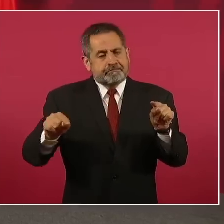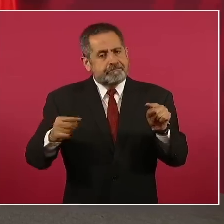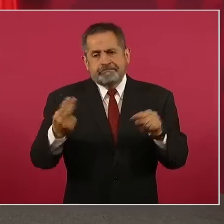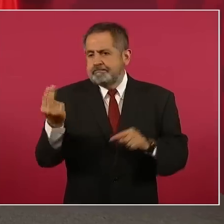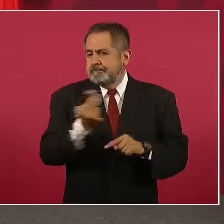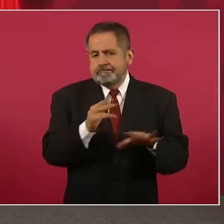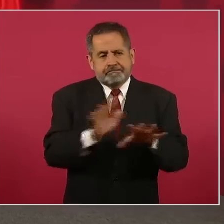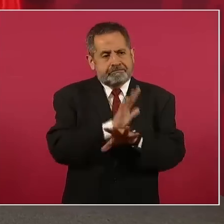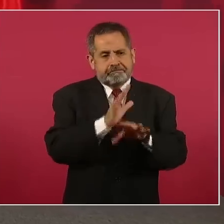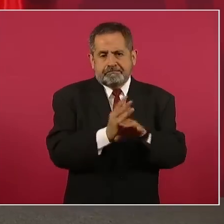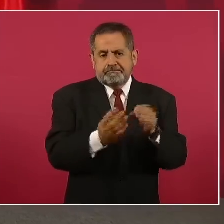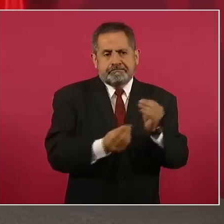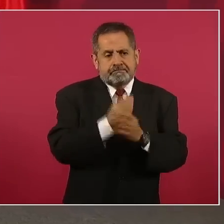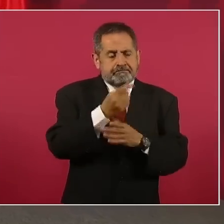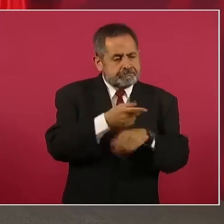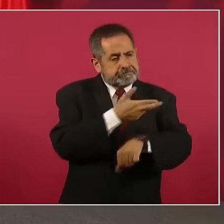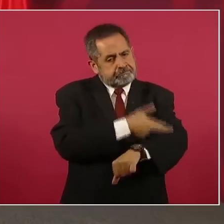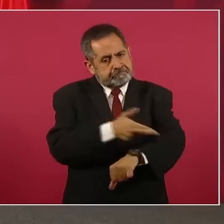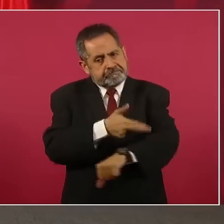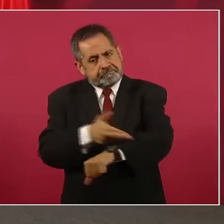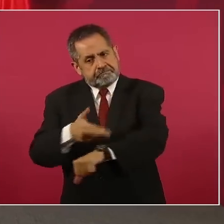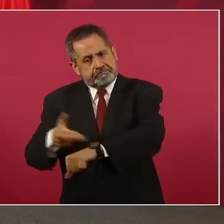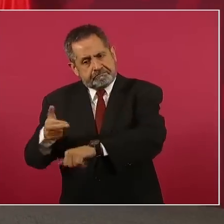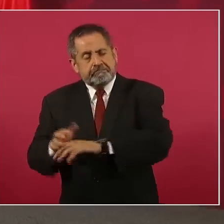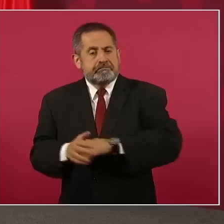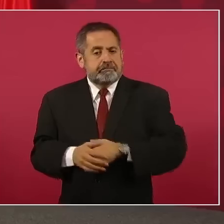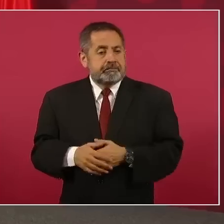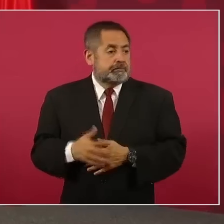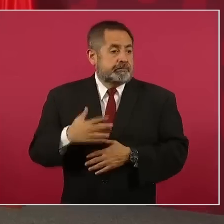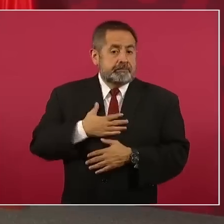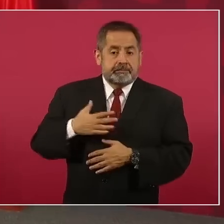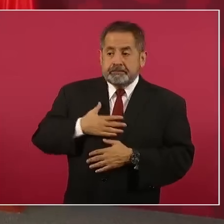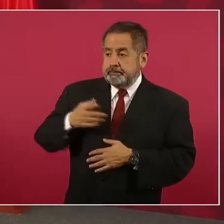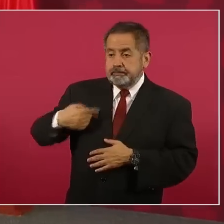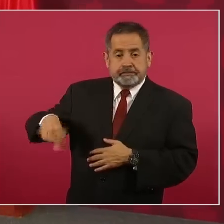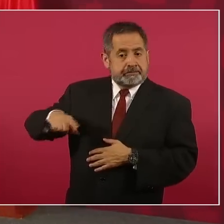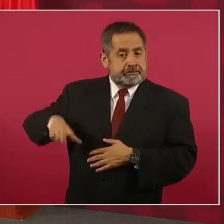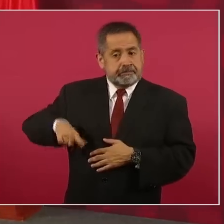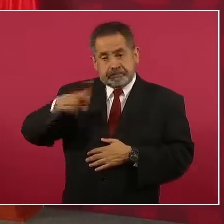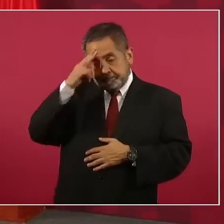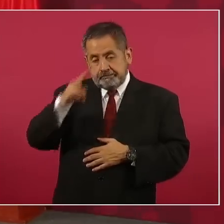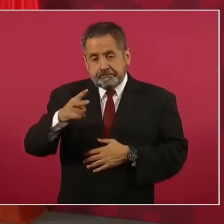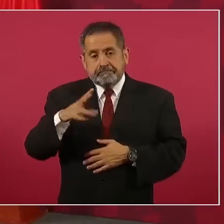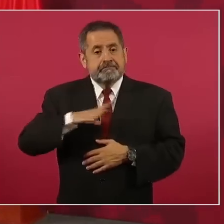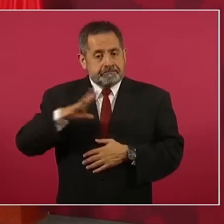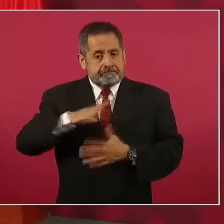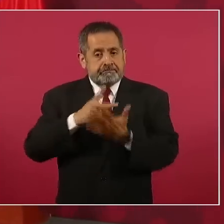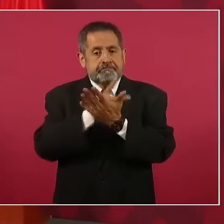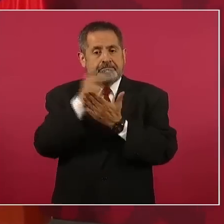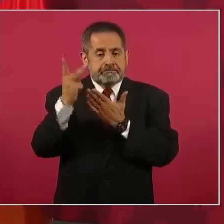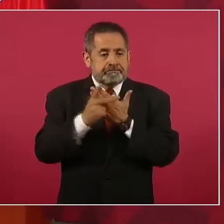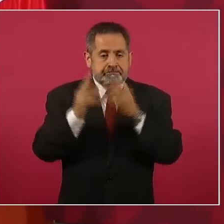Nosotros tenemos un programa de aduanas